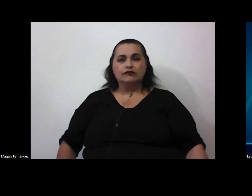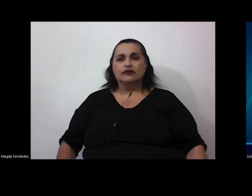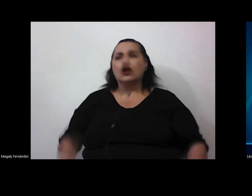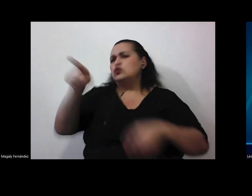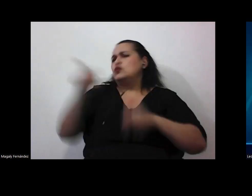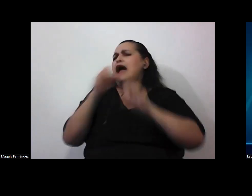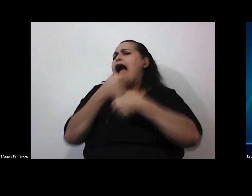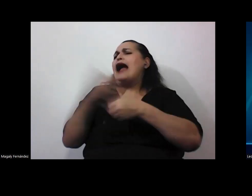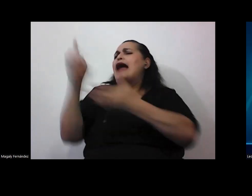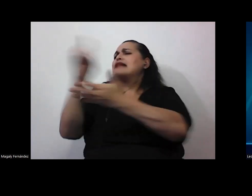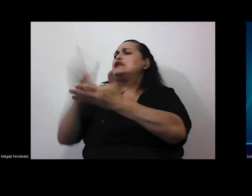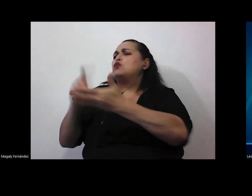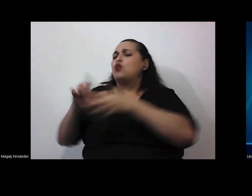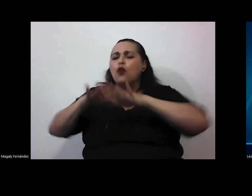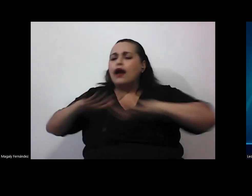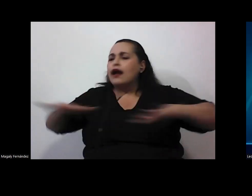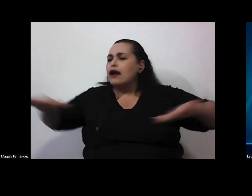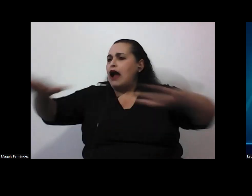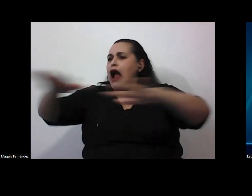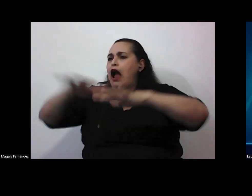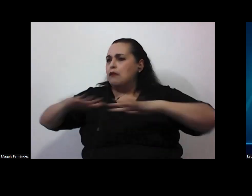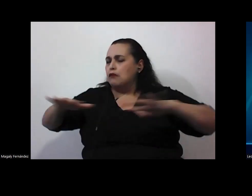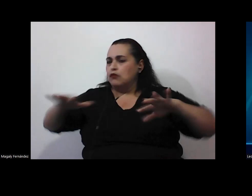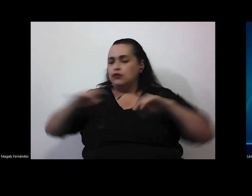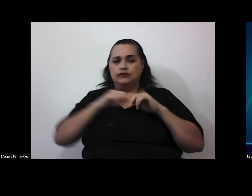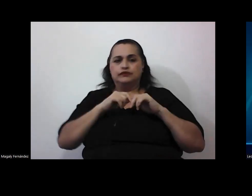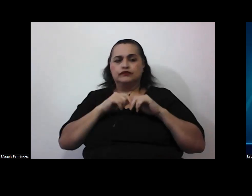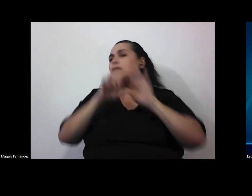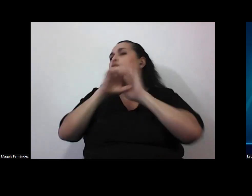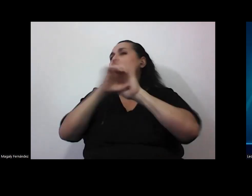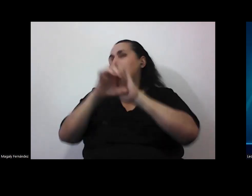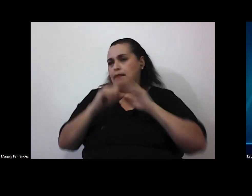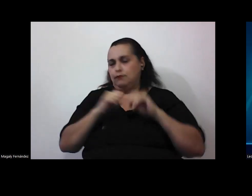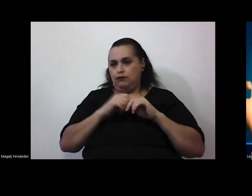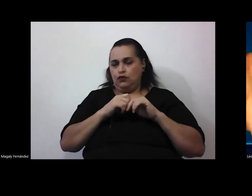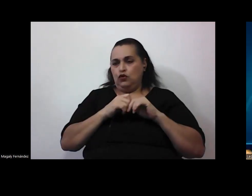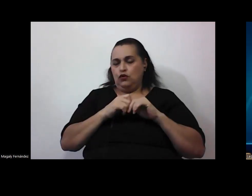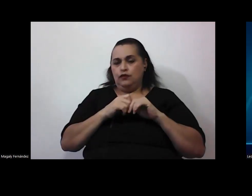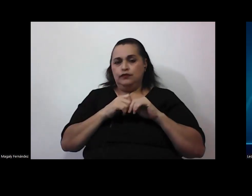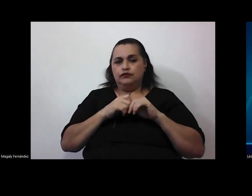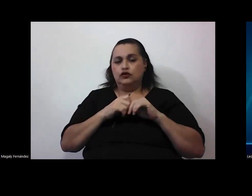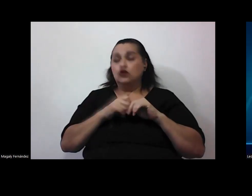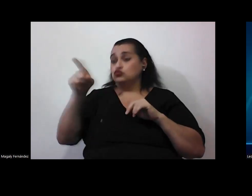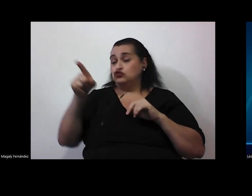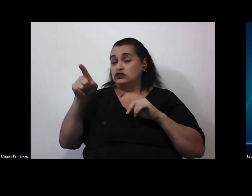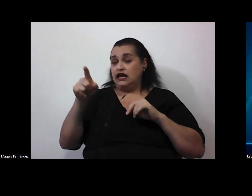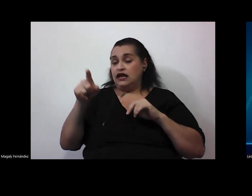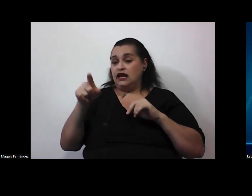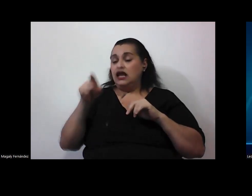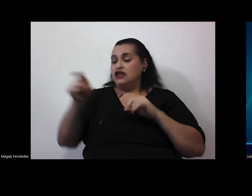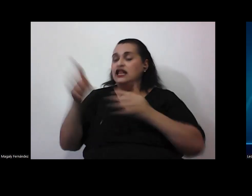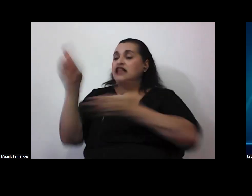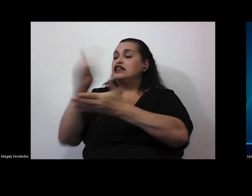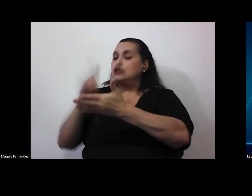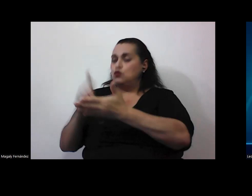dibujo de un campo en el cual por ejemplo le pueden pedir a los estudiantes agarren un afiche y dibujen un campo